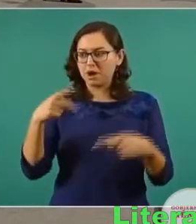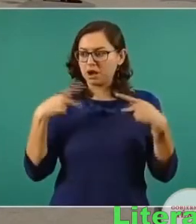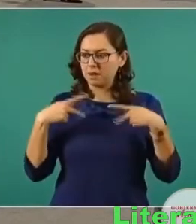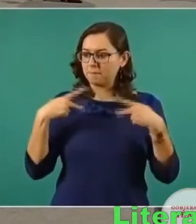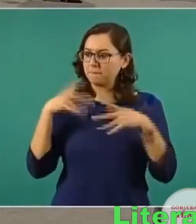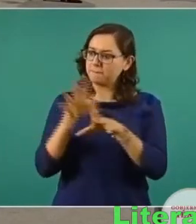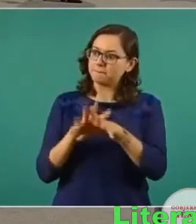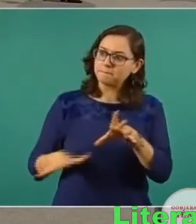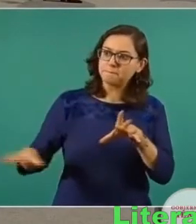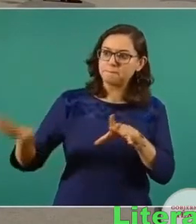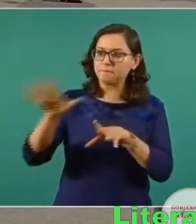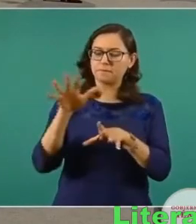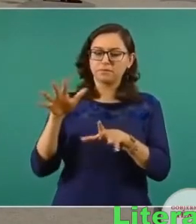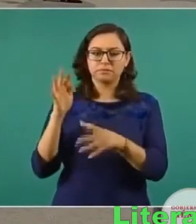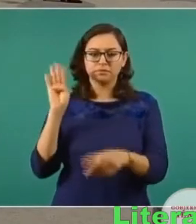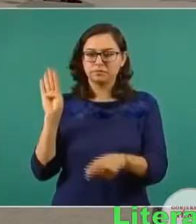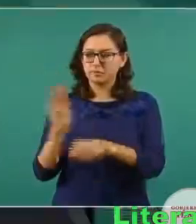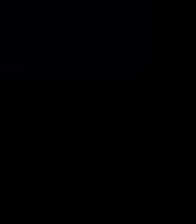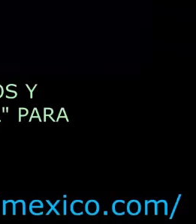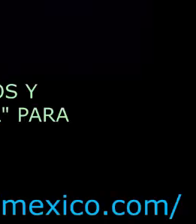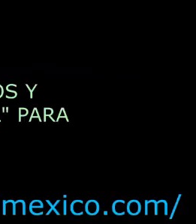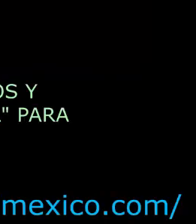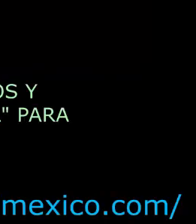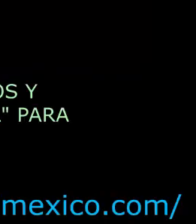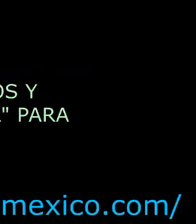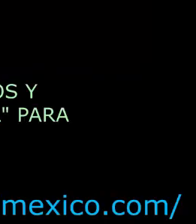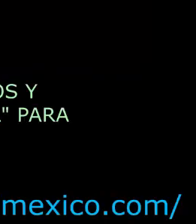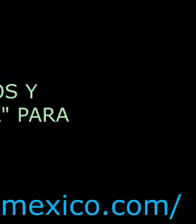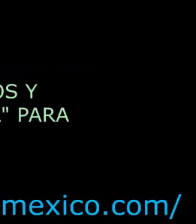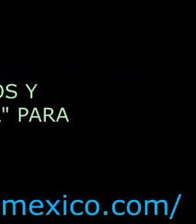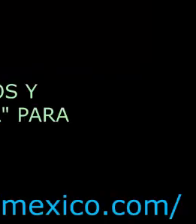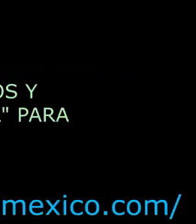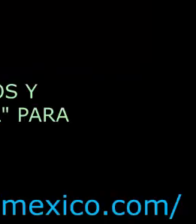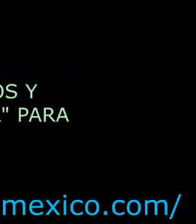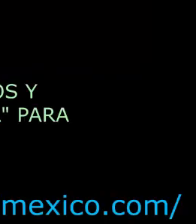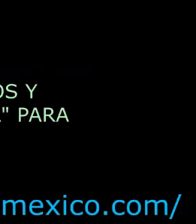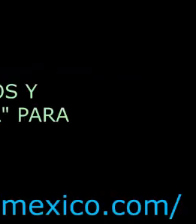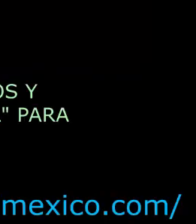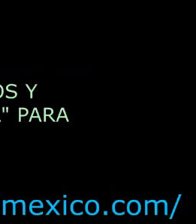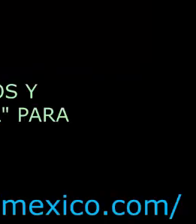de la transformación. Yo ya no me pertenezco. Con información de Literal México.